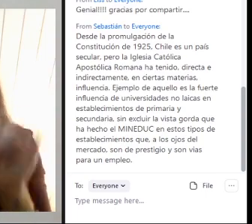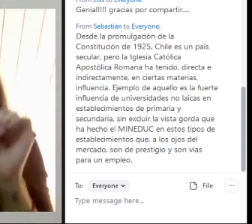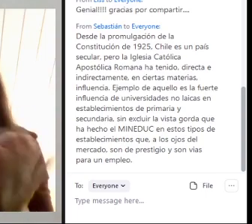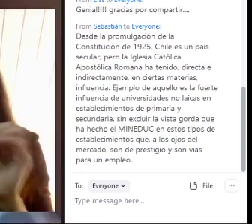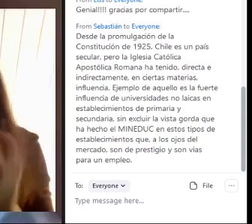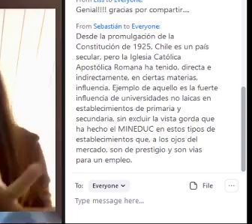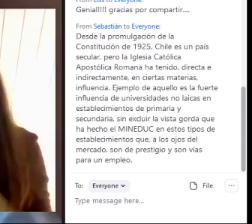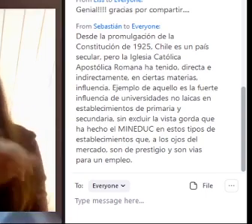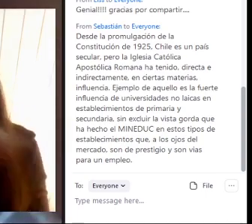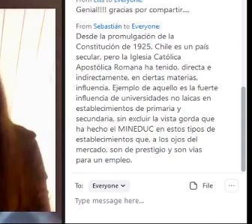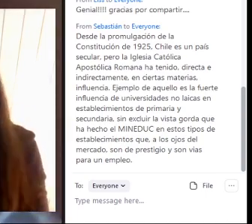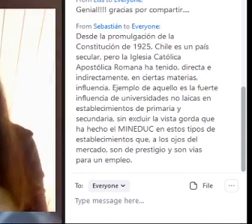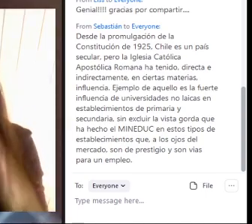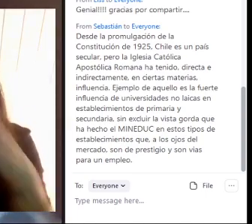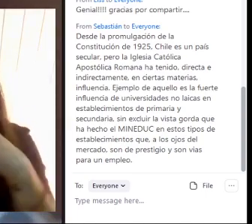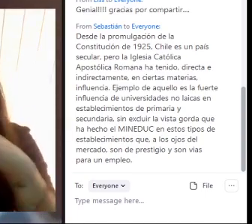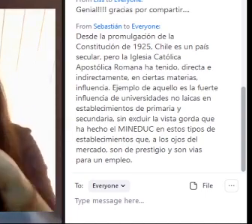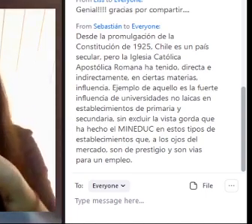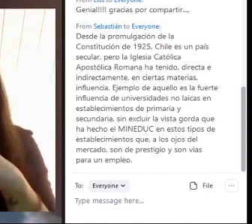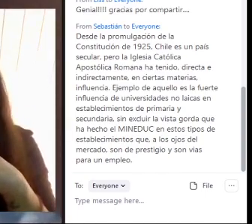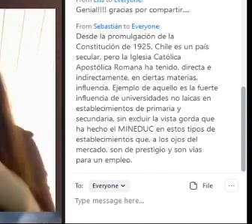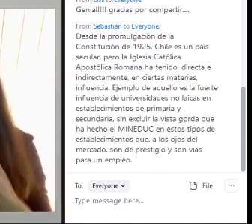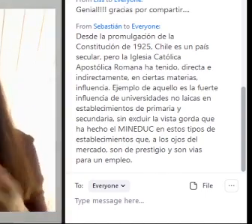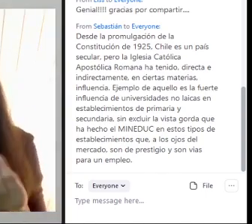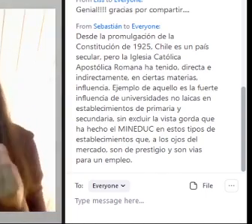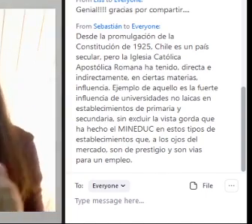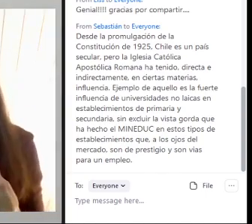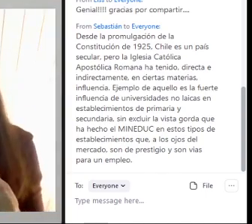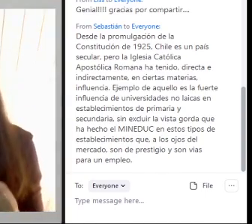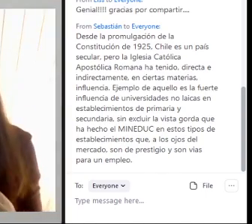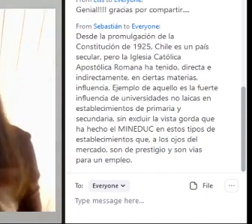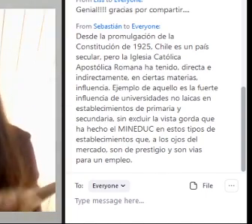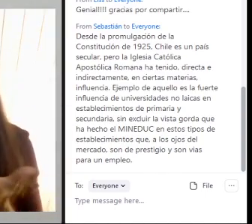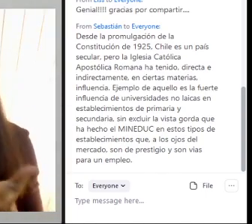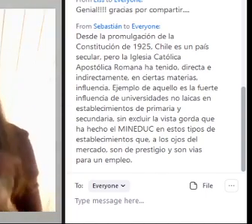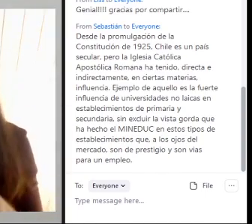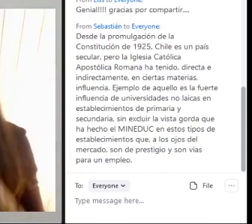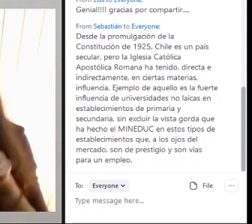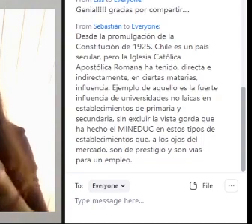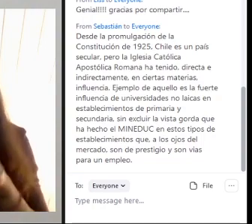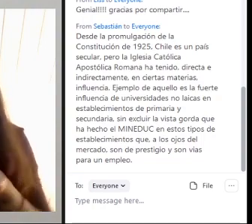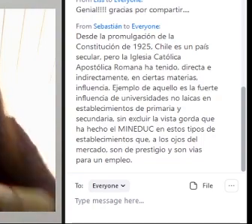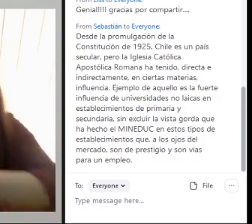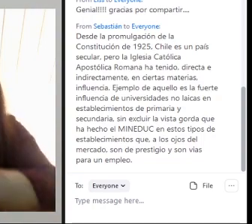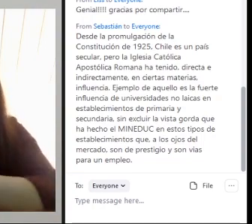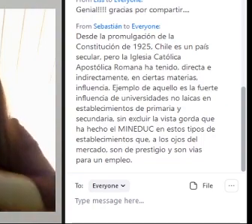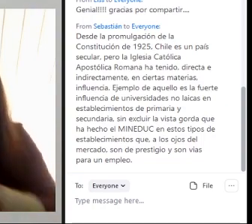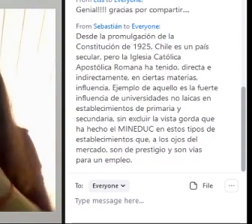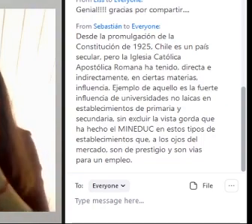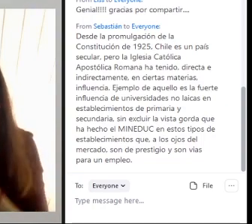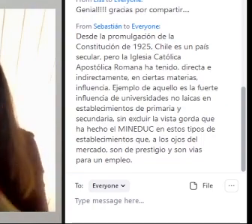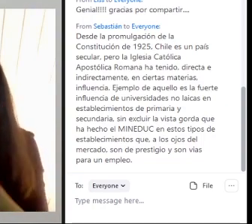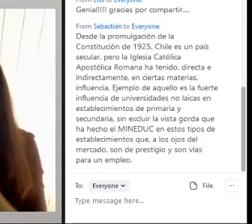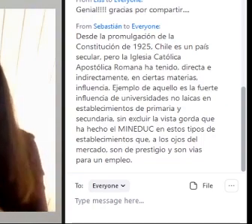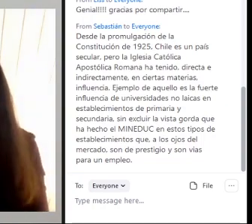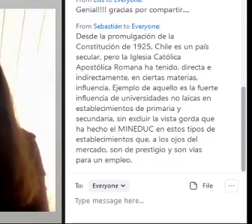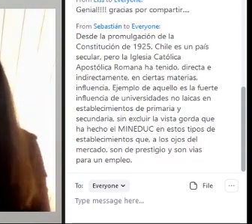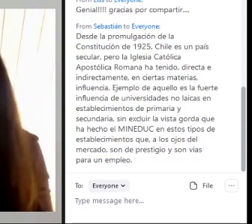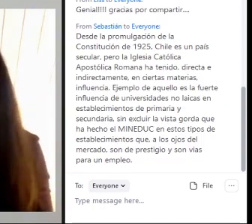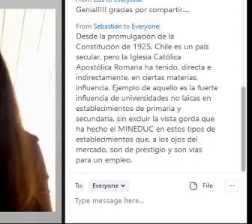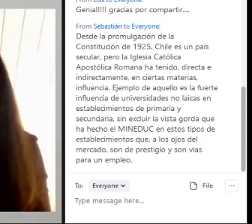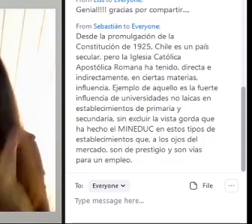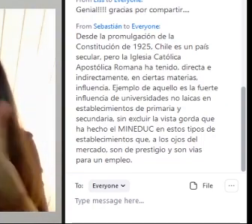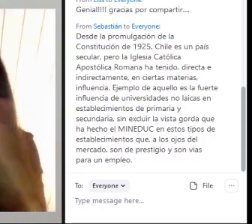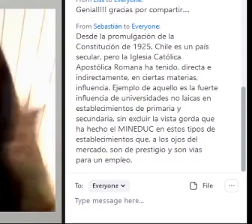Digamos Cómo vamos a disputar Y a construir Una pedagogía De la esperanza Que permita Compatir Esta violencia Sexual